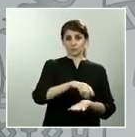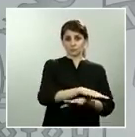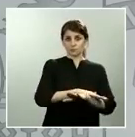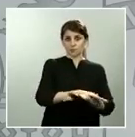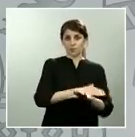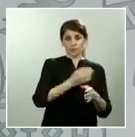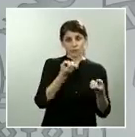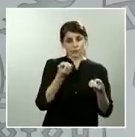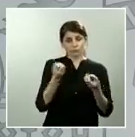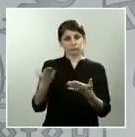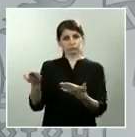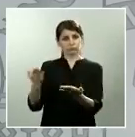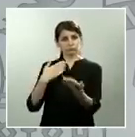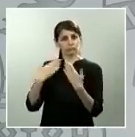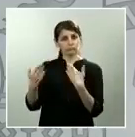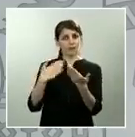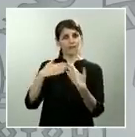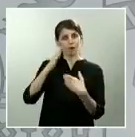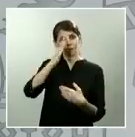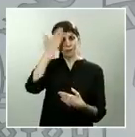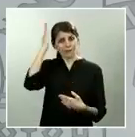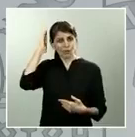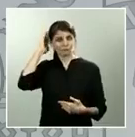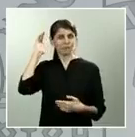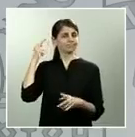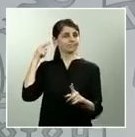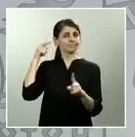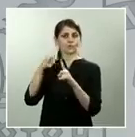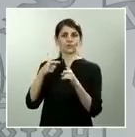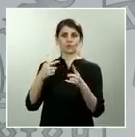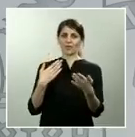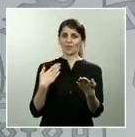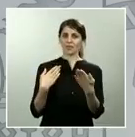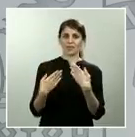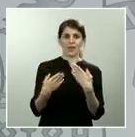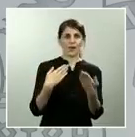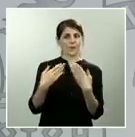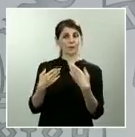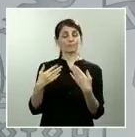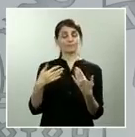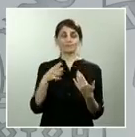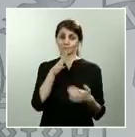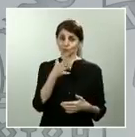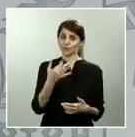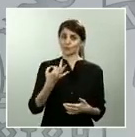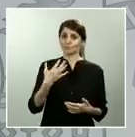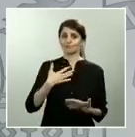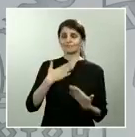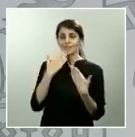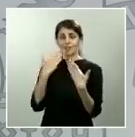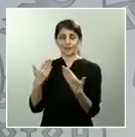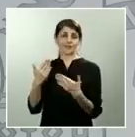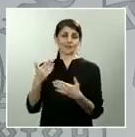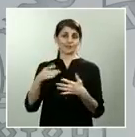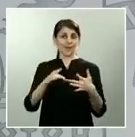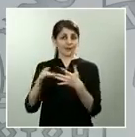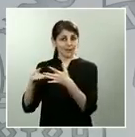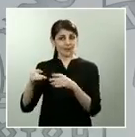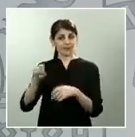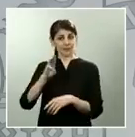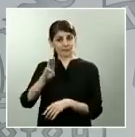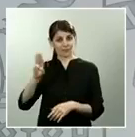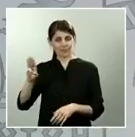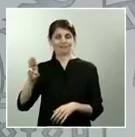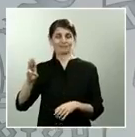se sumara y, por tanto, celebramos y agradecemos que el líder del Partido Popular haya aceptado finalmente que su